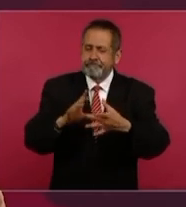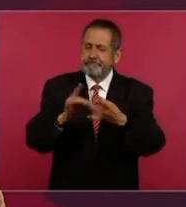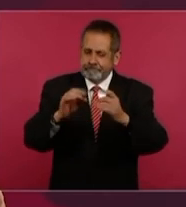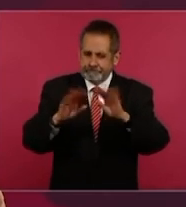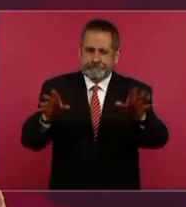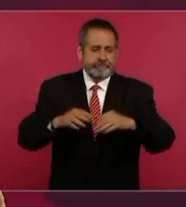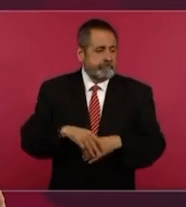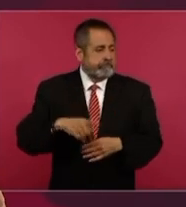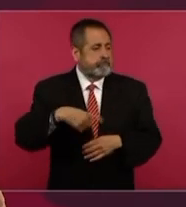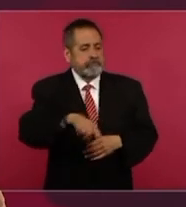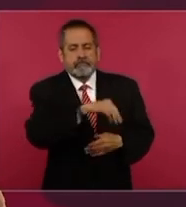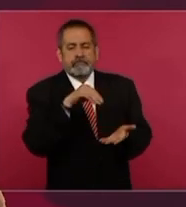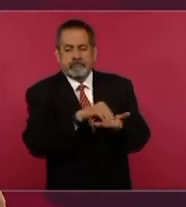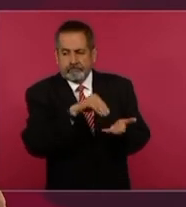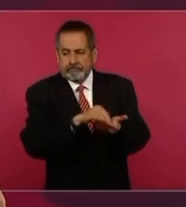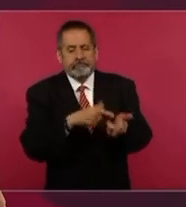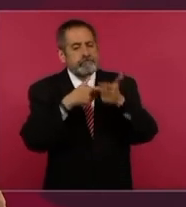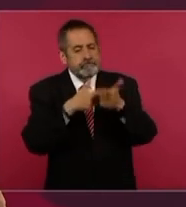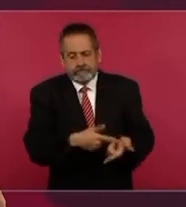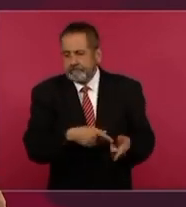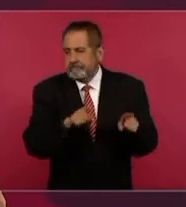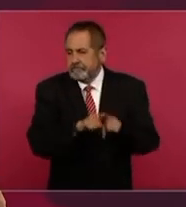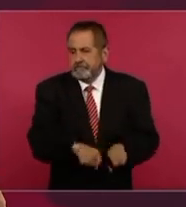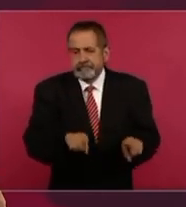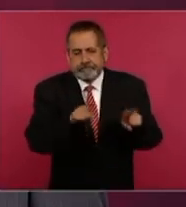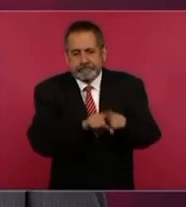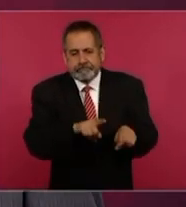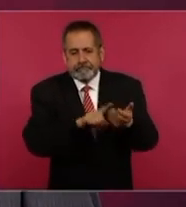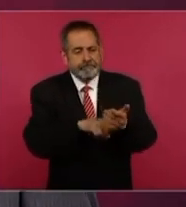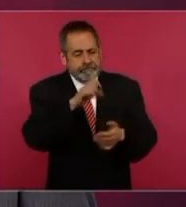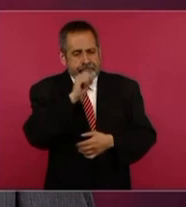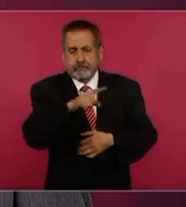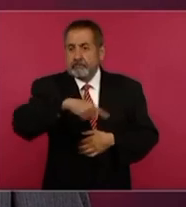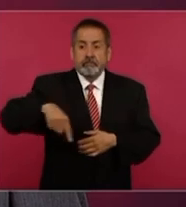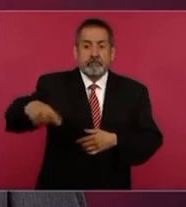van a seguir aquí con ese tema.